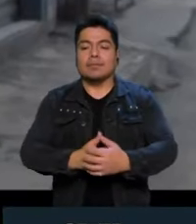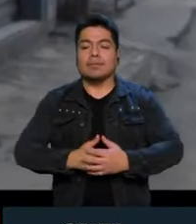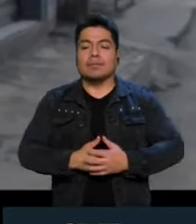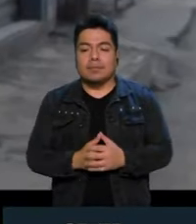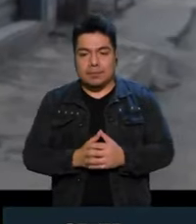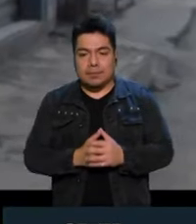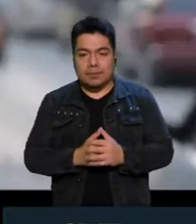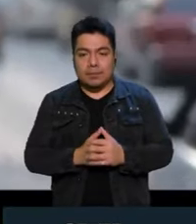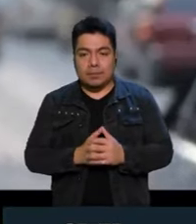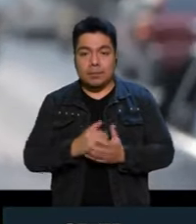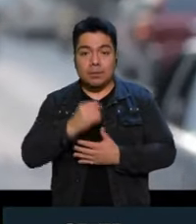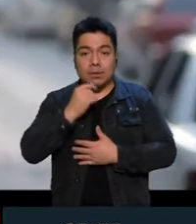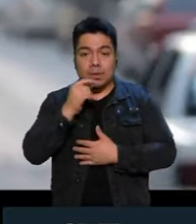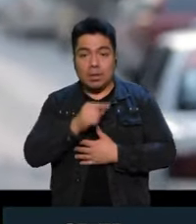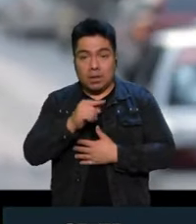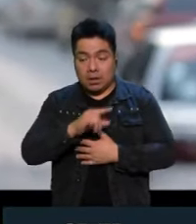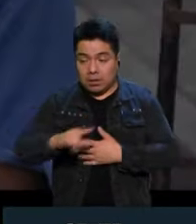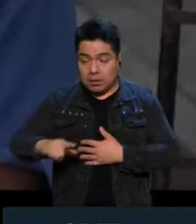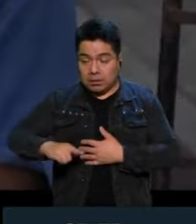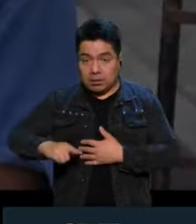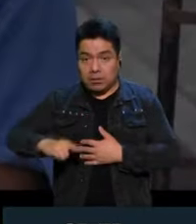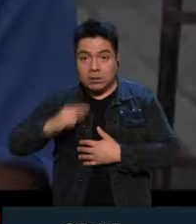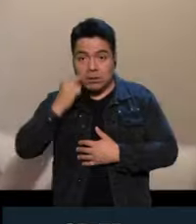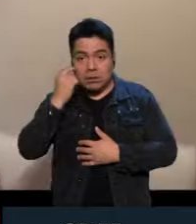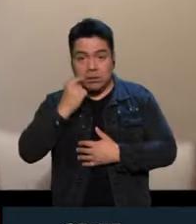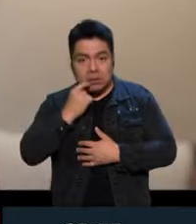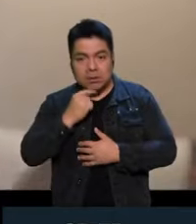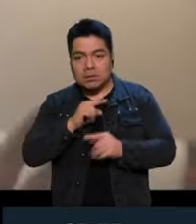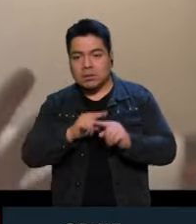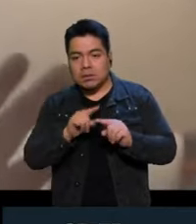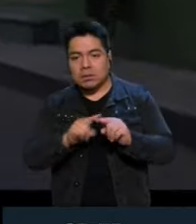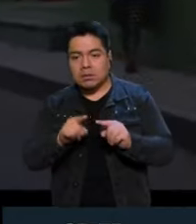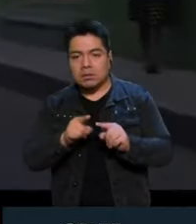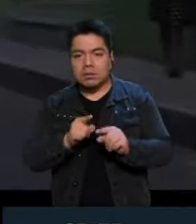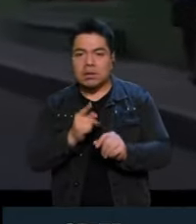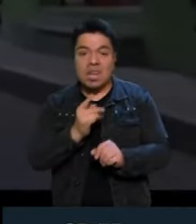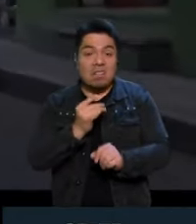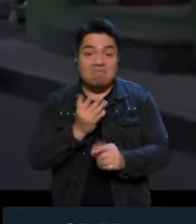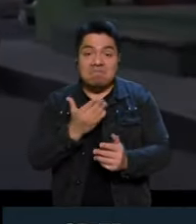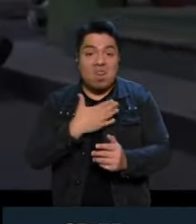Guerrero es el estado donde campea la más absoluta impunidad.